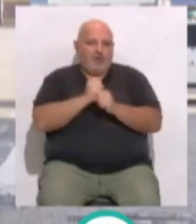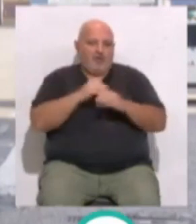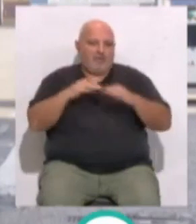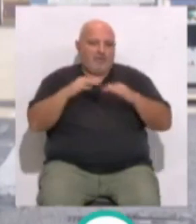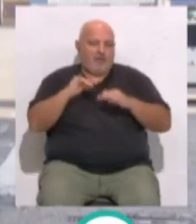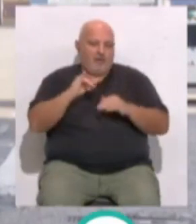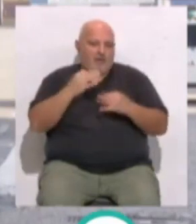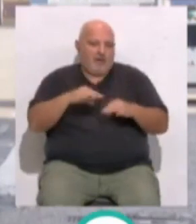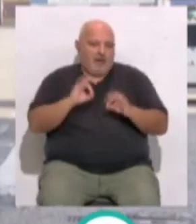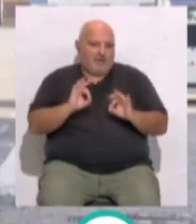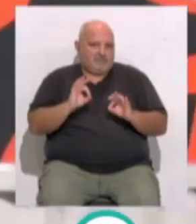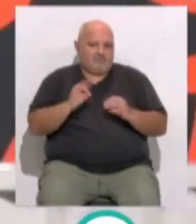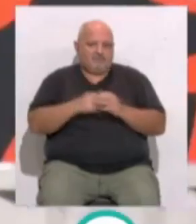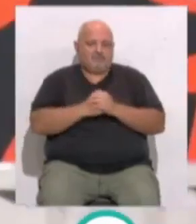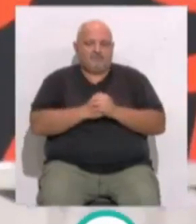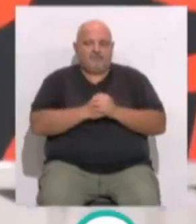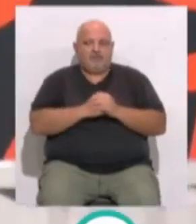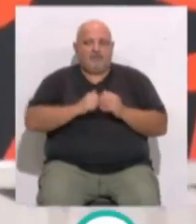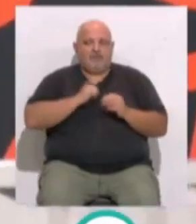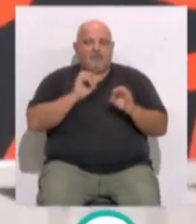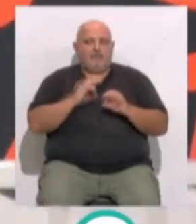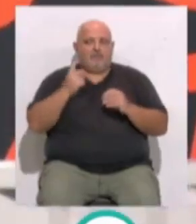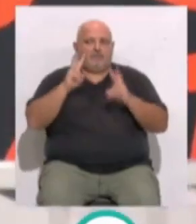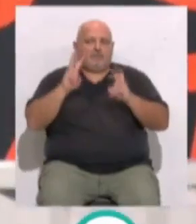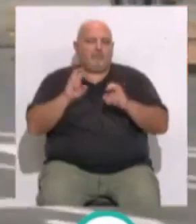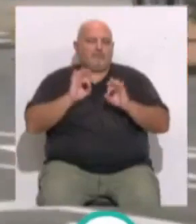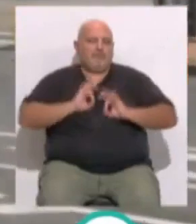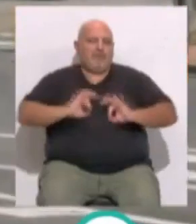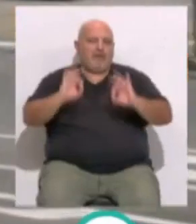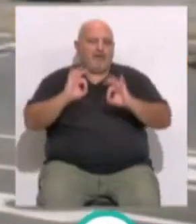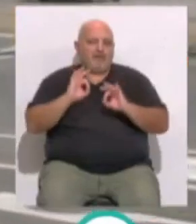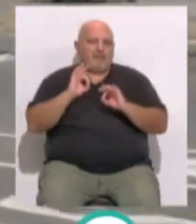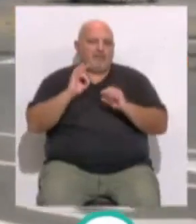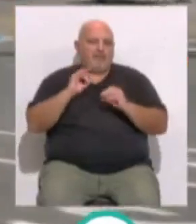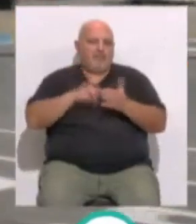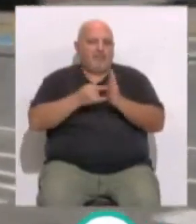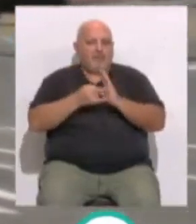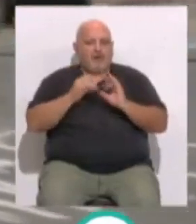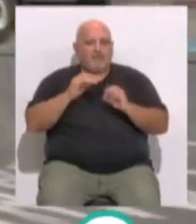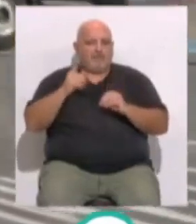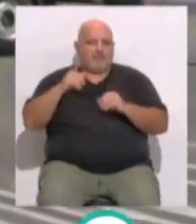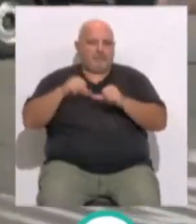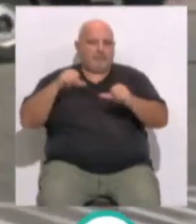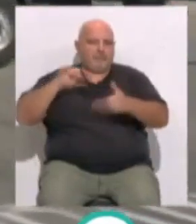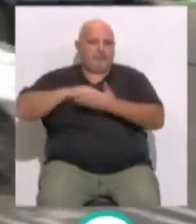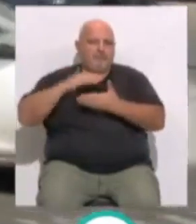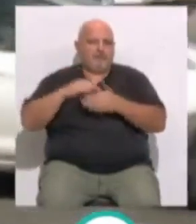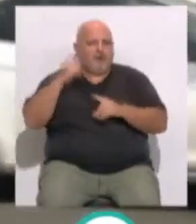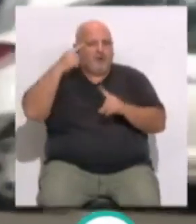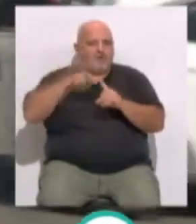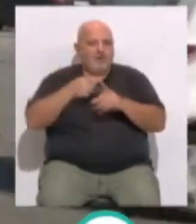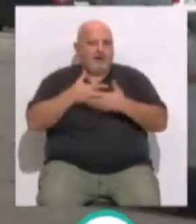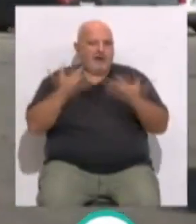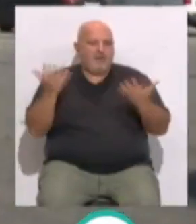...haciendo las funciones propias encomendadas. Para ello se ha dispuesto un amplio operativo y una minuciosa planificación de meses con un objetivo claro.